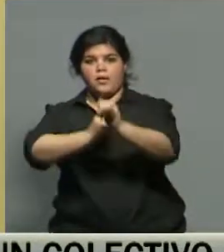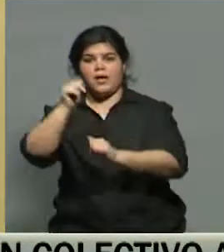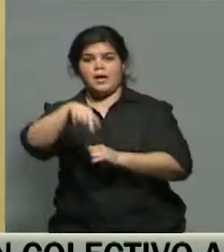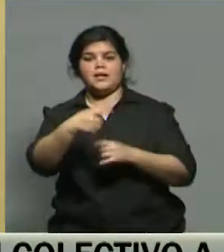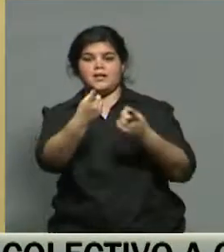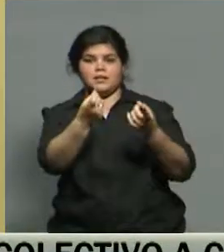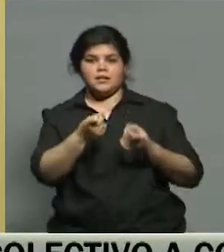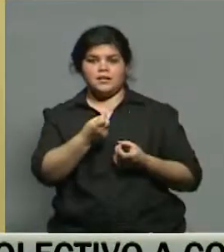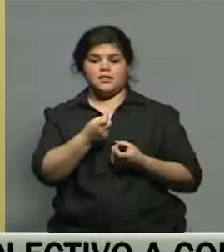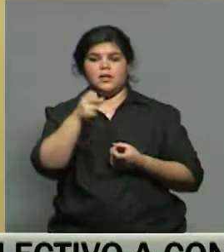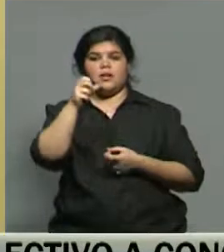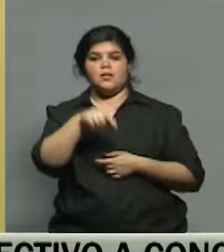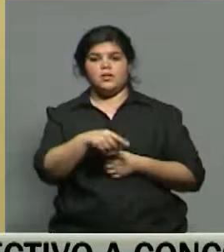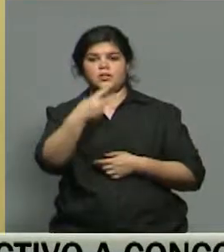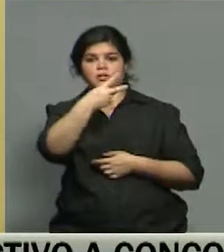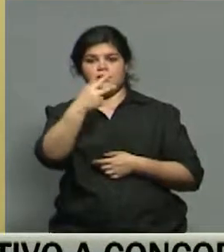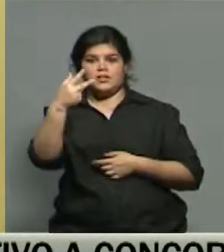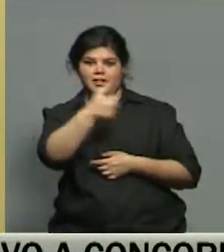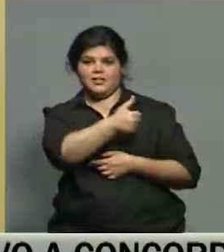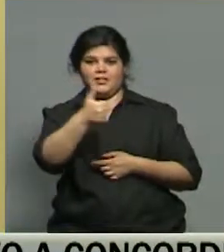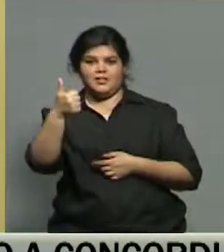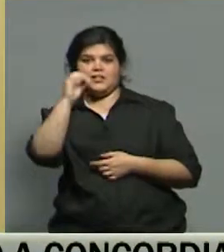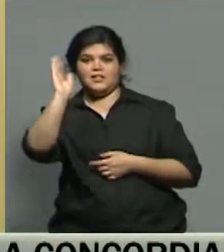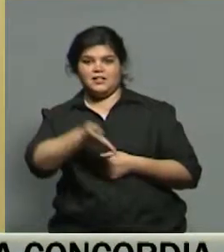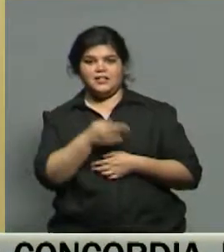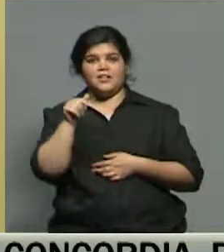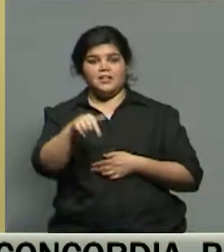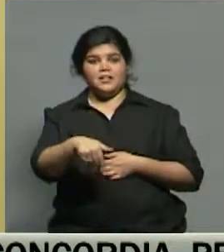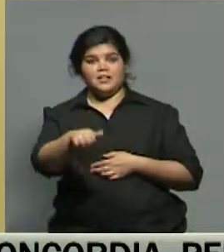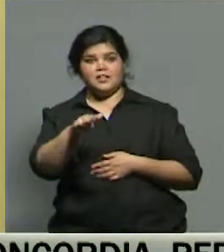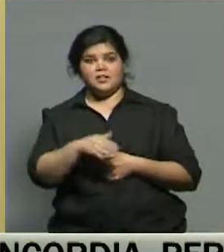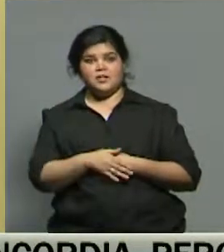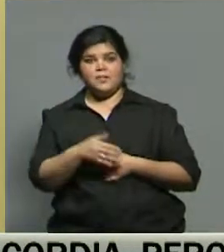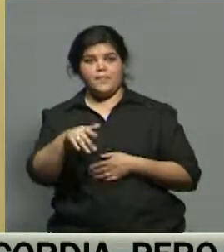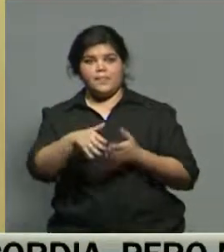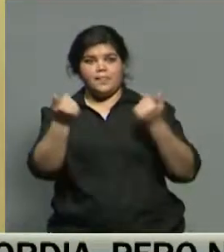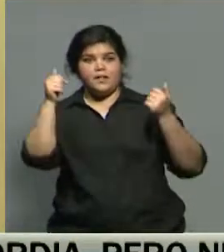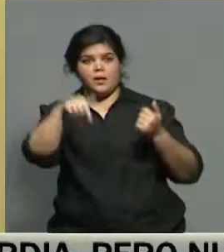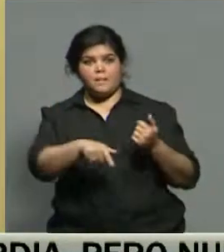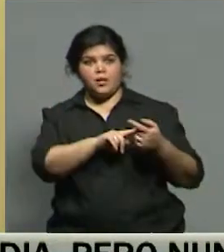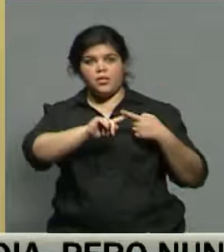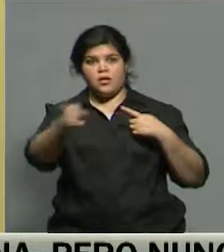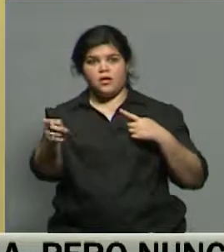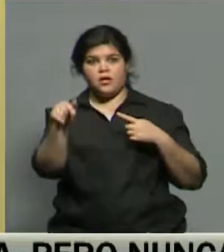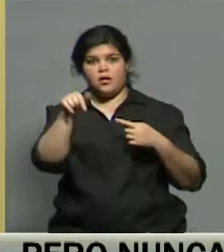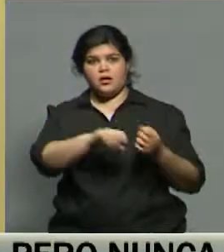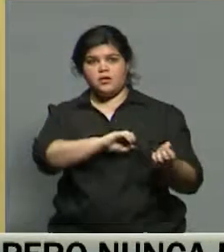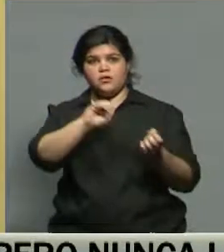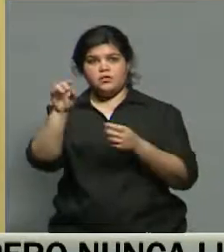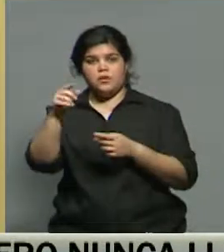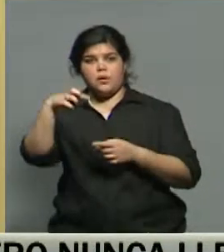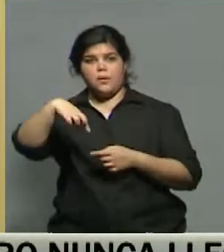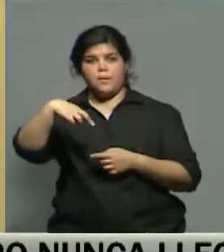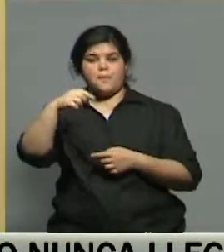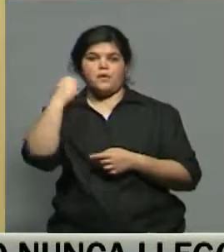para obtener el desafuero y en ese caso la detención sería inmediata. Tendría que dirigirse inmediatamente a Comodoro